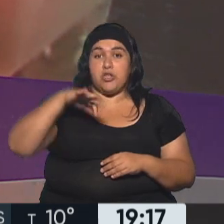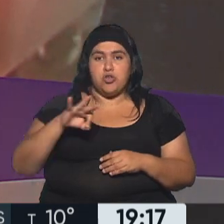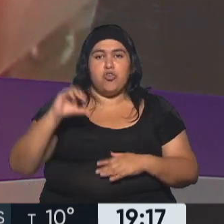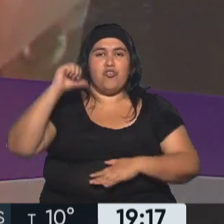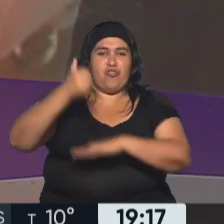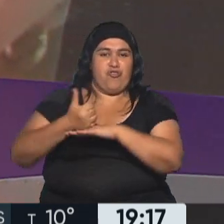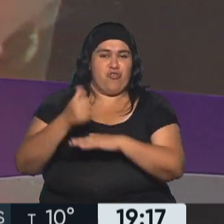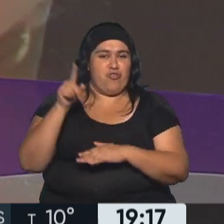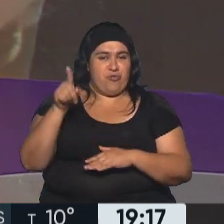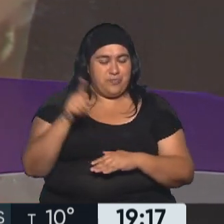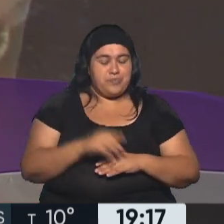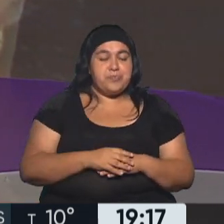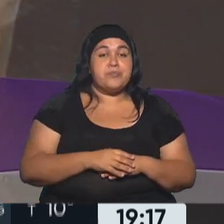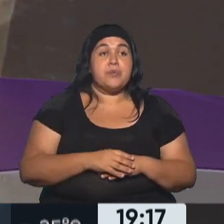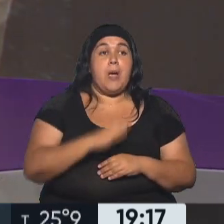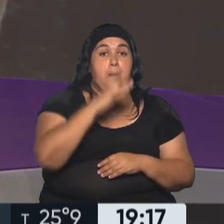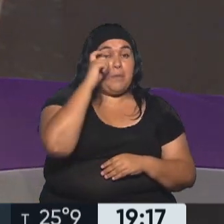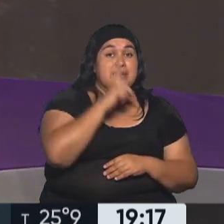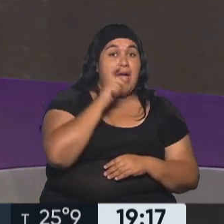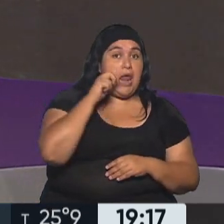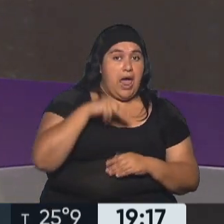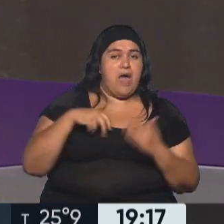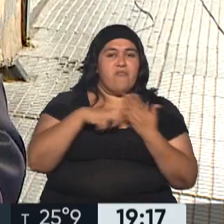momento, Betiana en la Fiscalía.